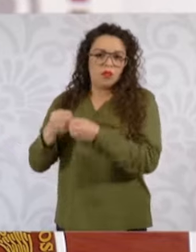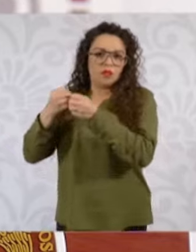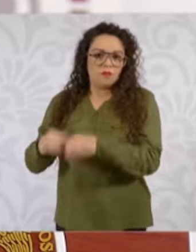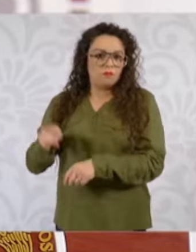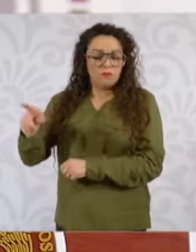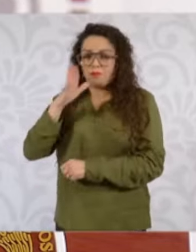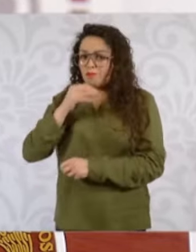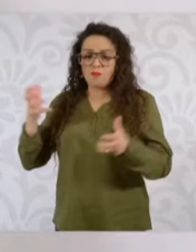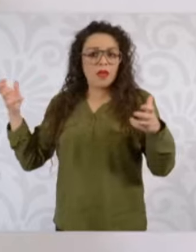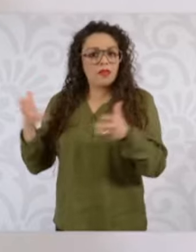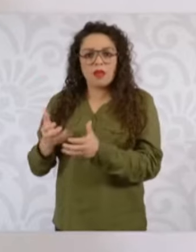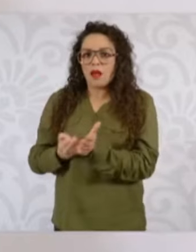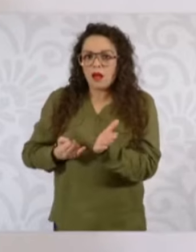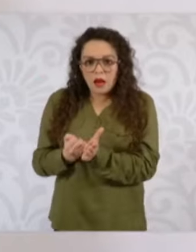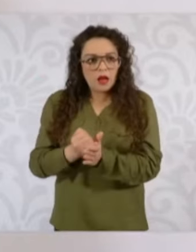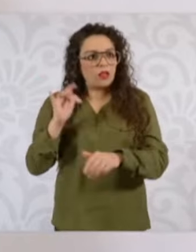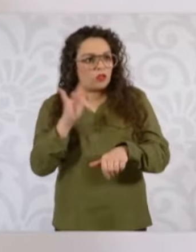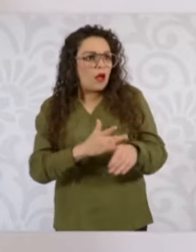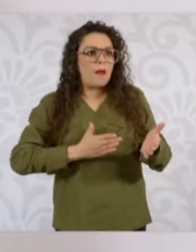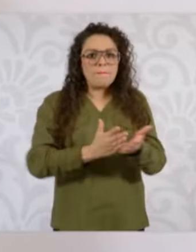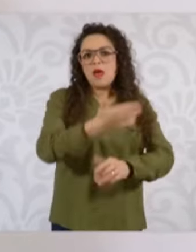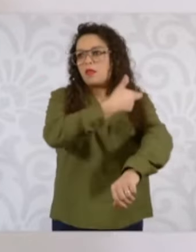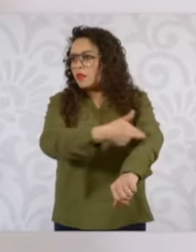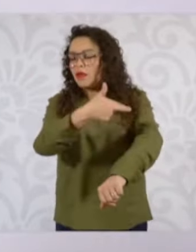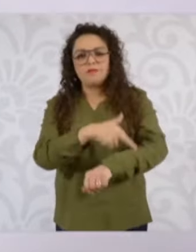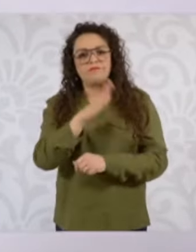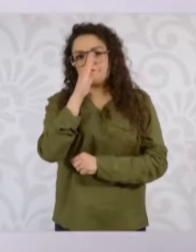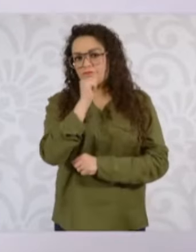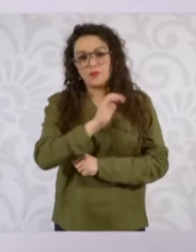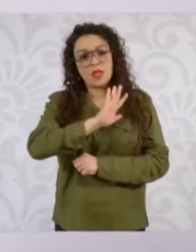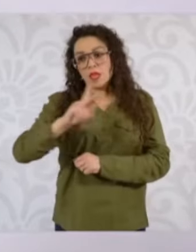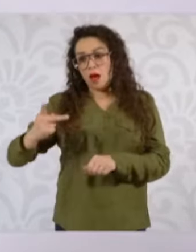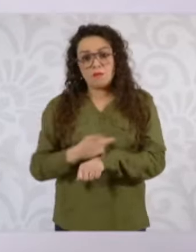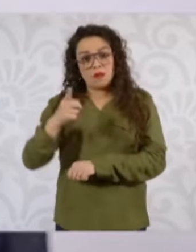para resolver y están trastocando y desafiando el orden constitucional. Muchas gracias.